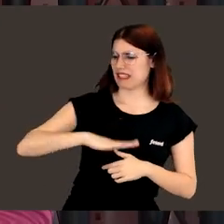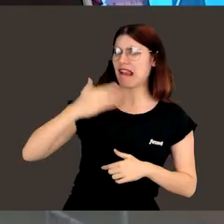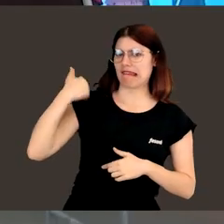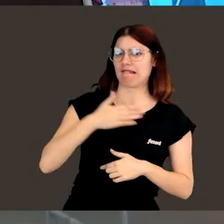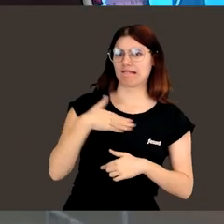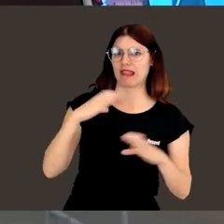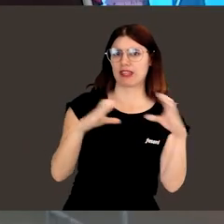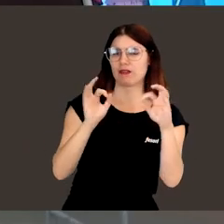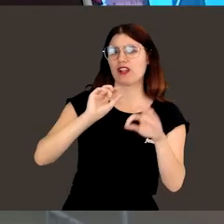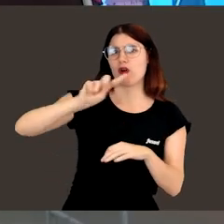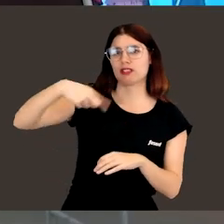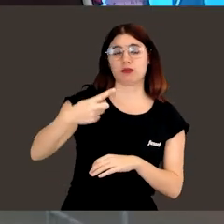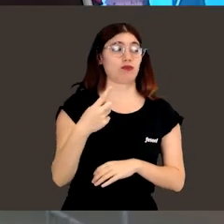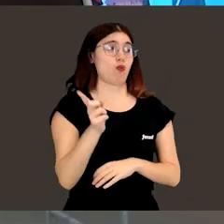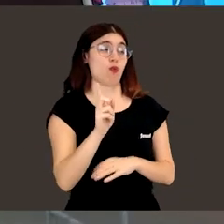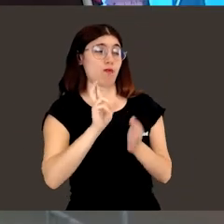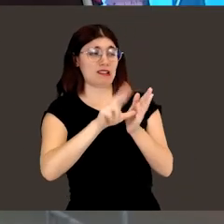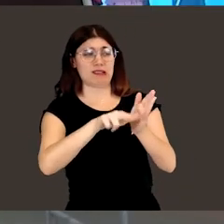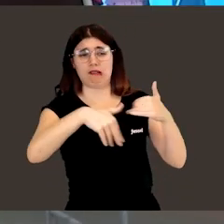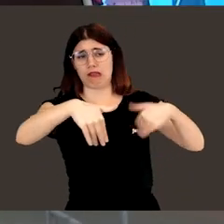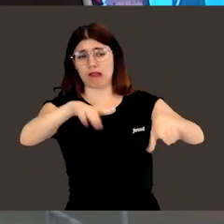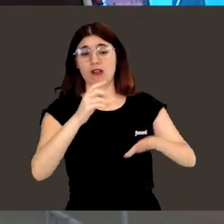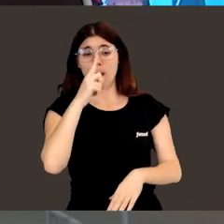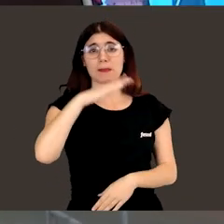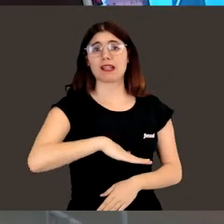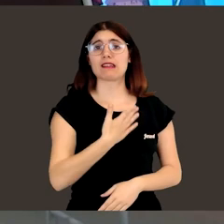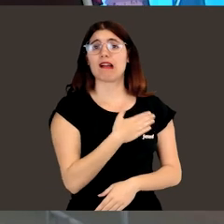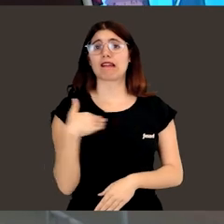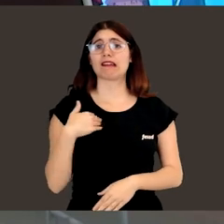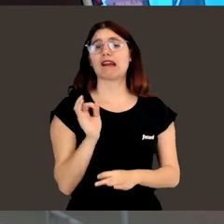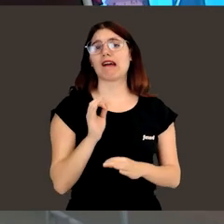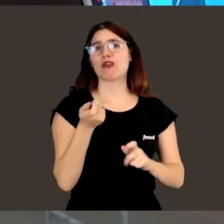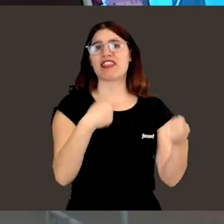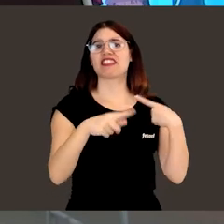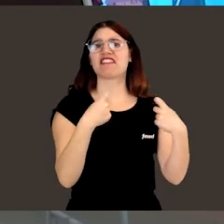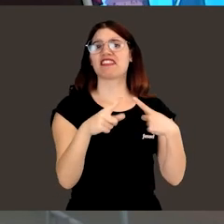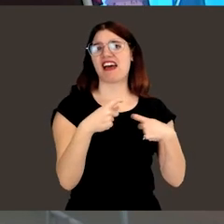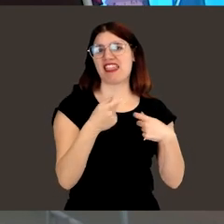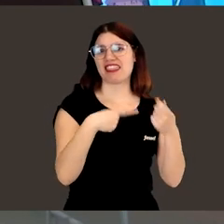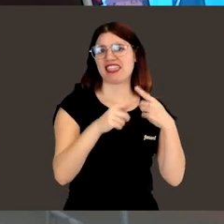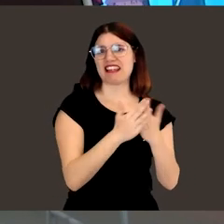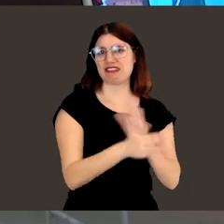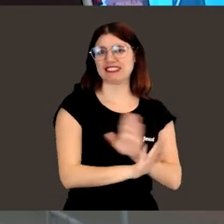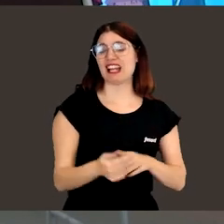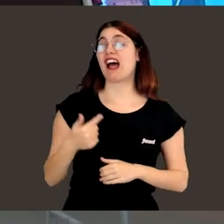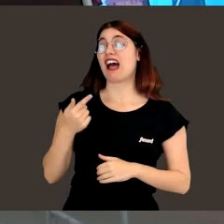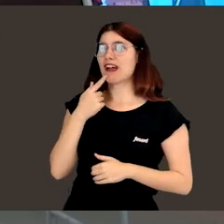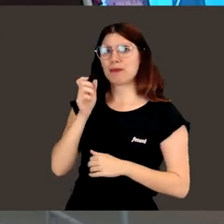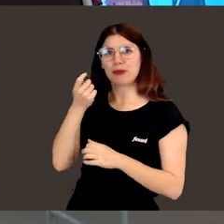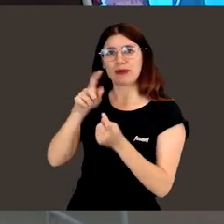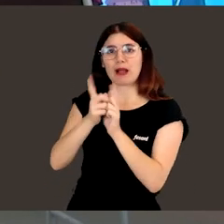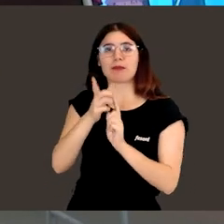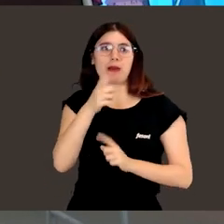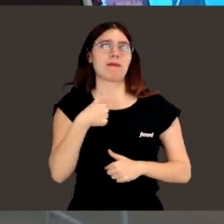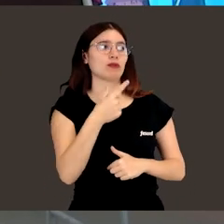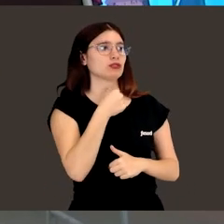pequeñita querías ser científica o eso vino más tarde? Uh, mucho más tarde. De pequeñita quería tener una papelería. Ha cambiado un poquito,